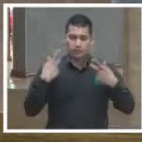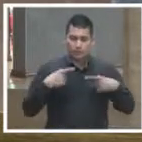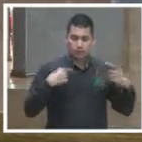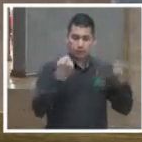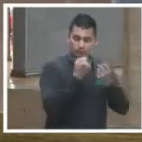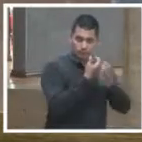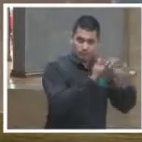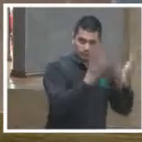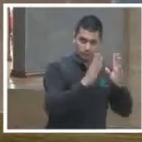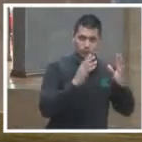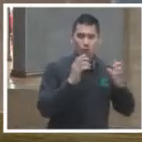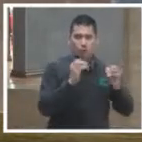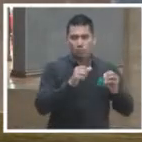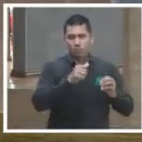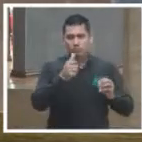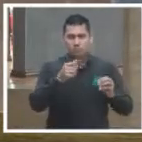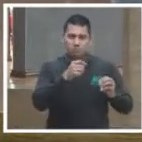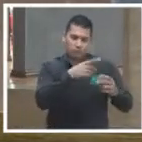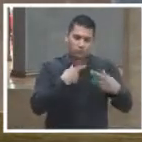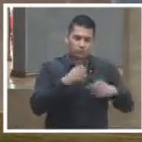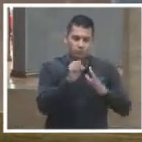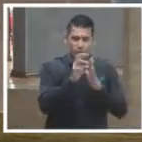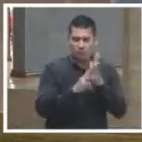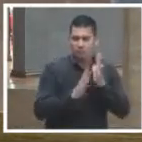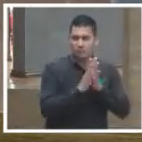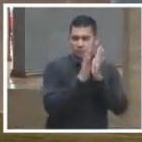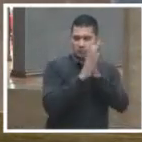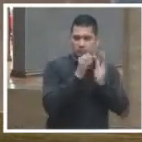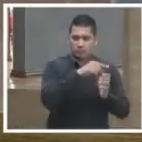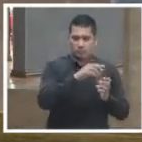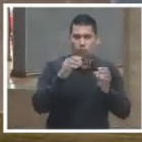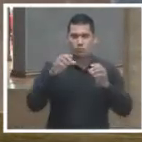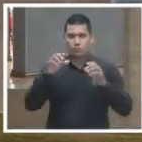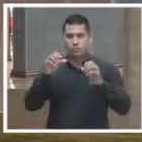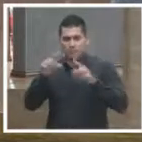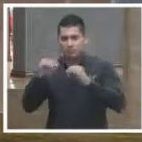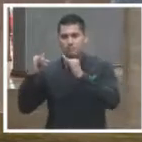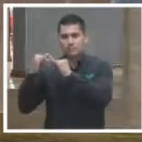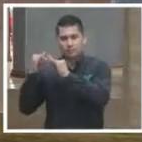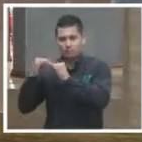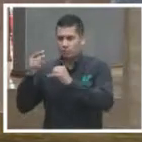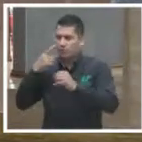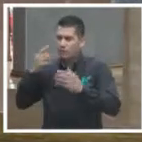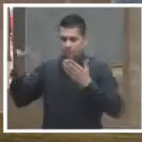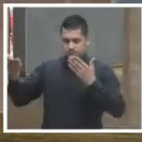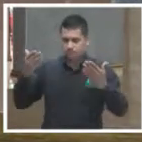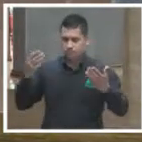participantes en el software de lo que está pasando en las instituciones entonces